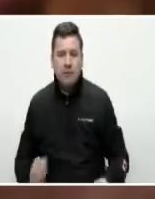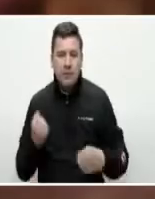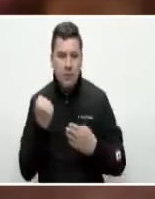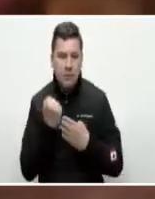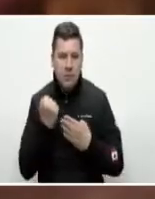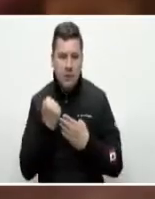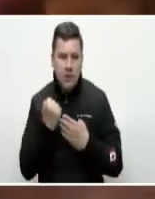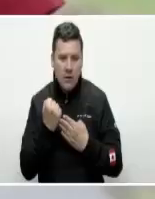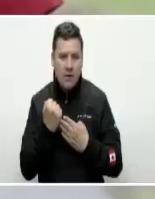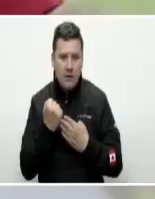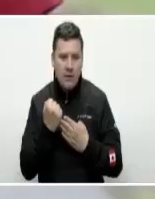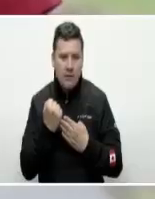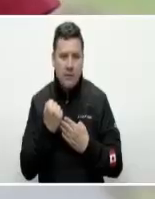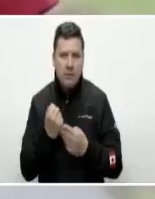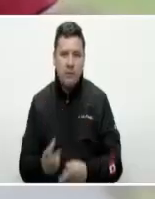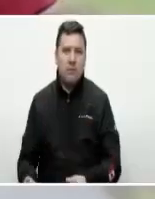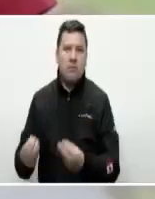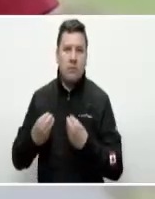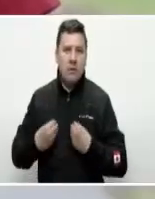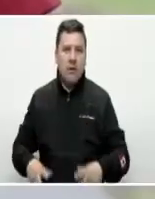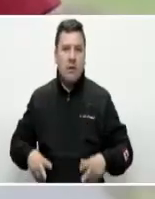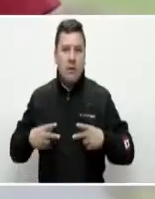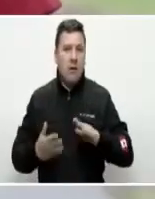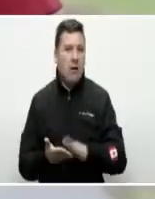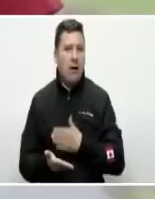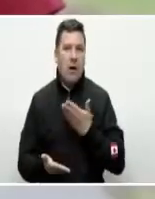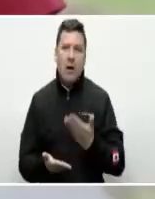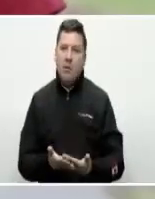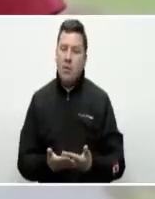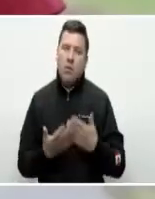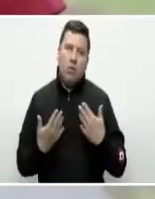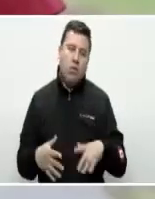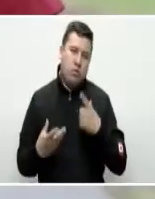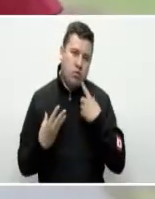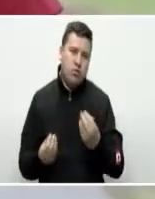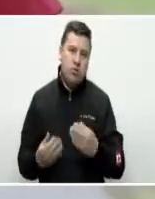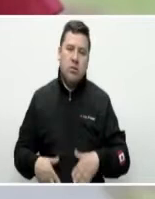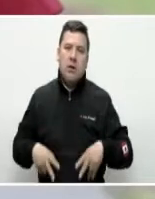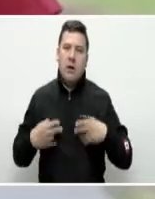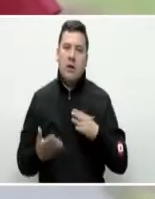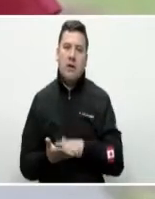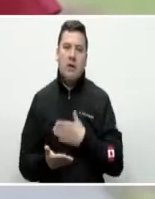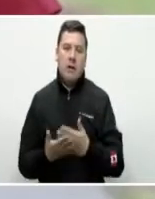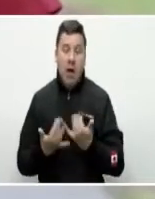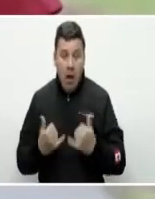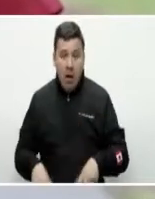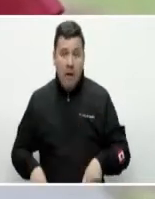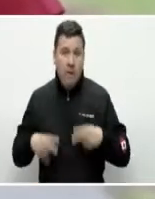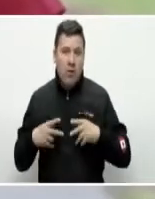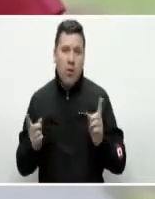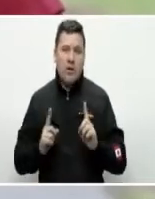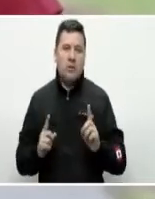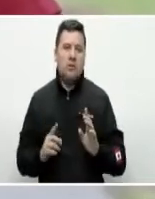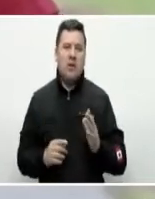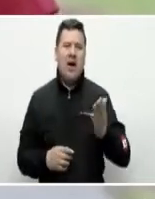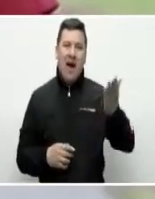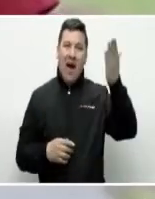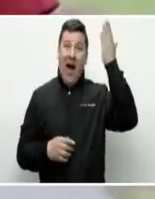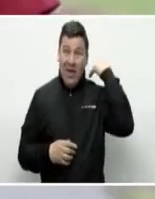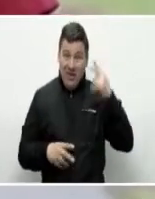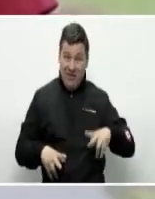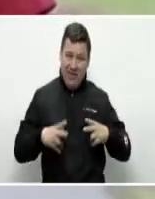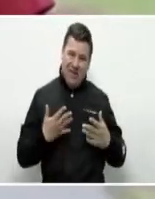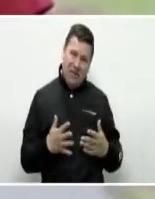nos cambió la vida o por lo menos a mí muchísimo. Mi vida ahorita no es lo que era